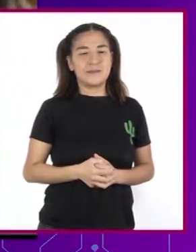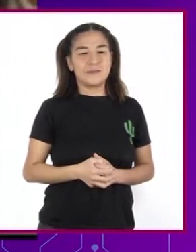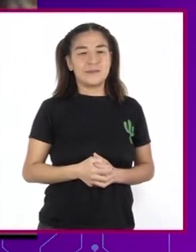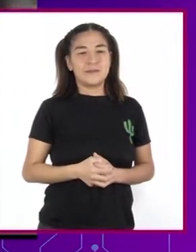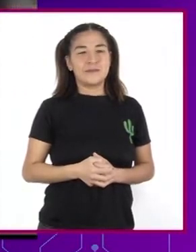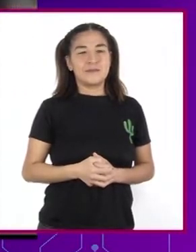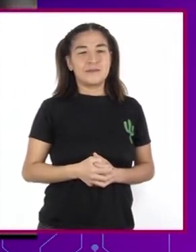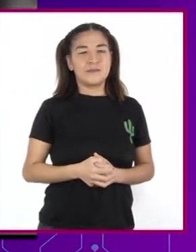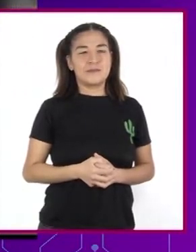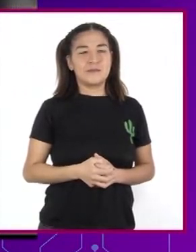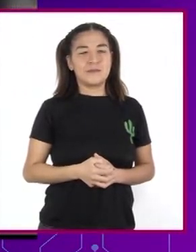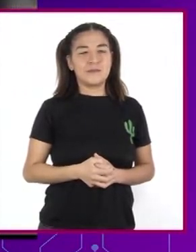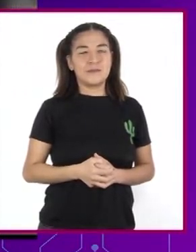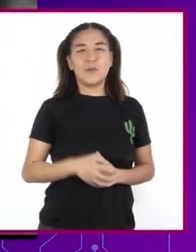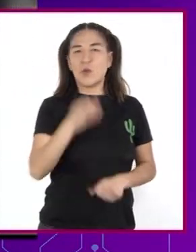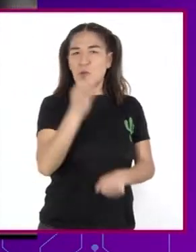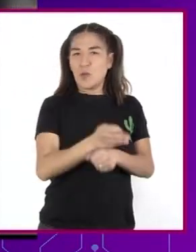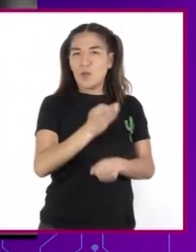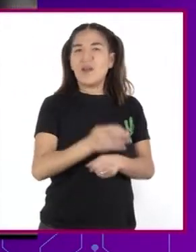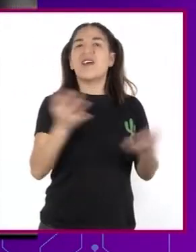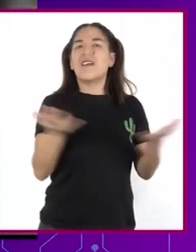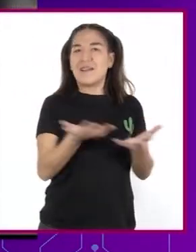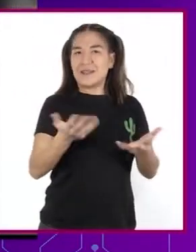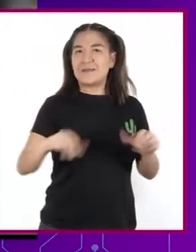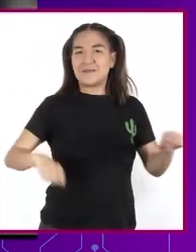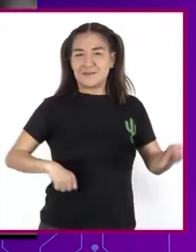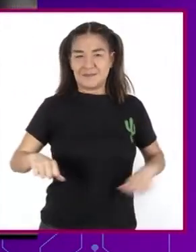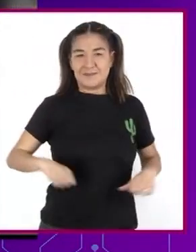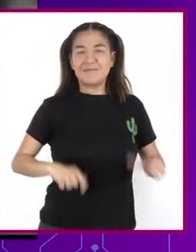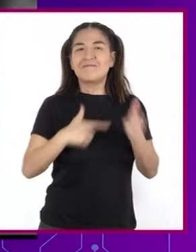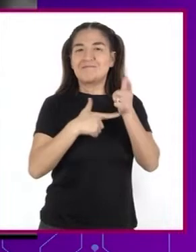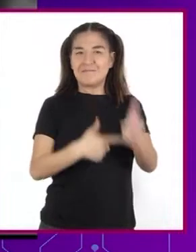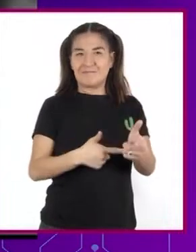Lo que haremos en la siguiente actividad